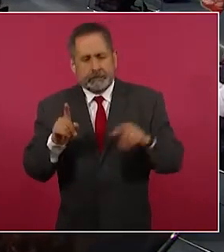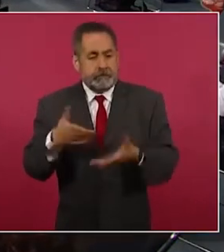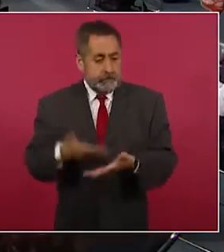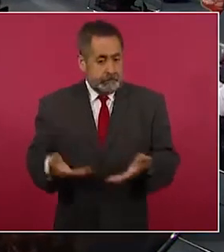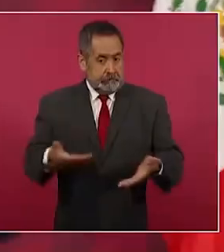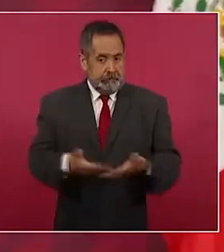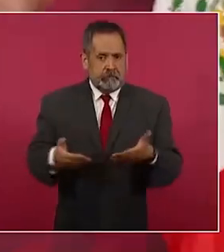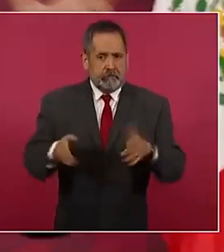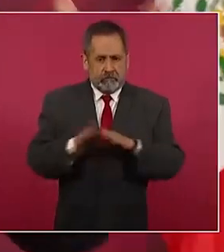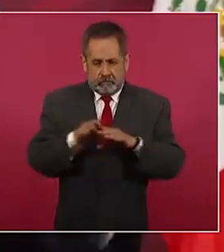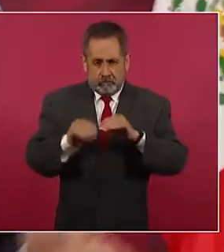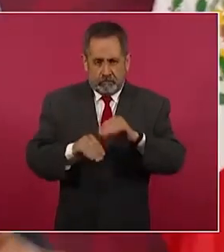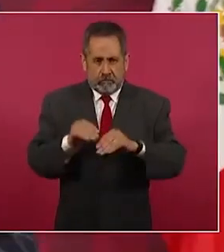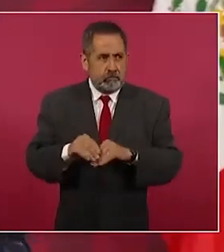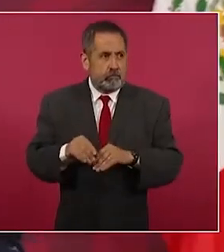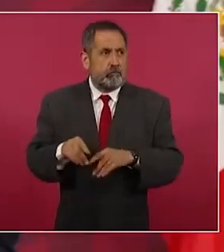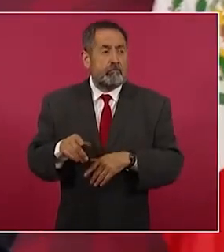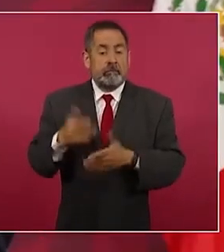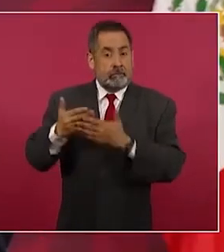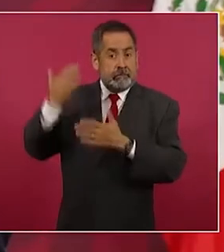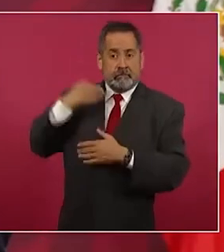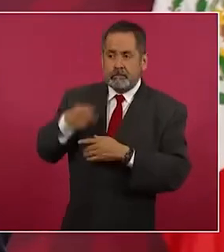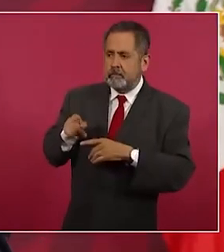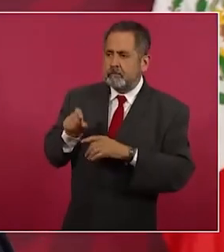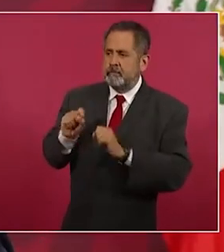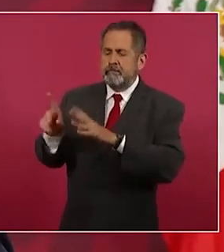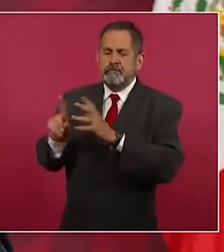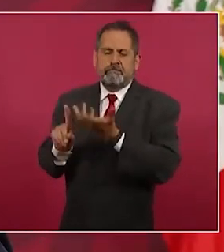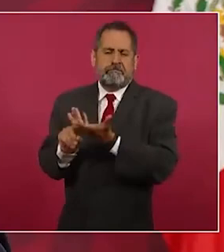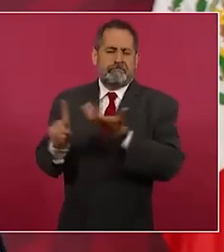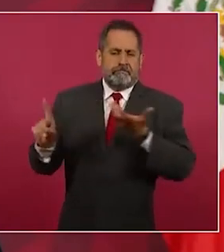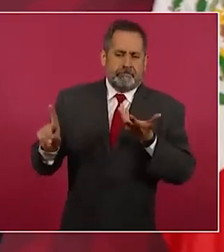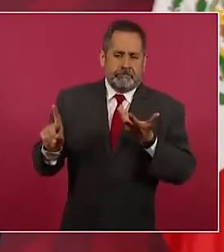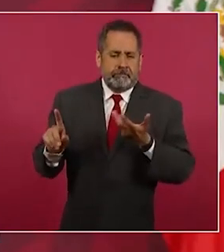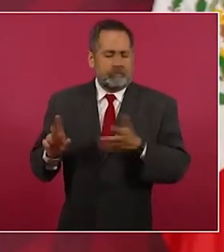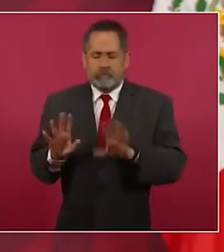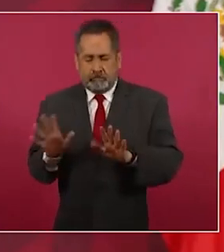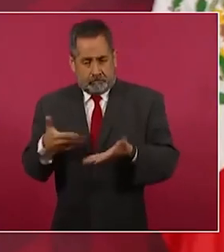para que se quedara solo, ahora